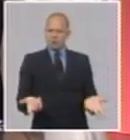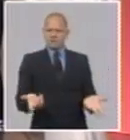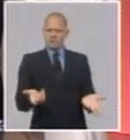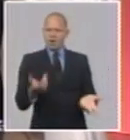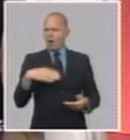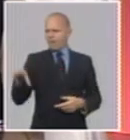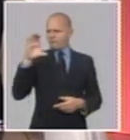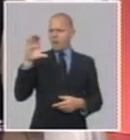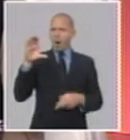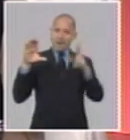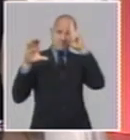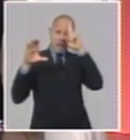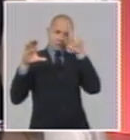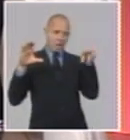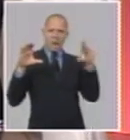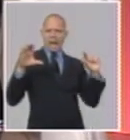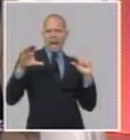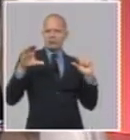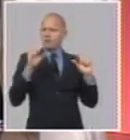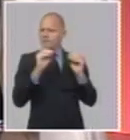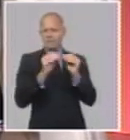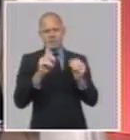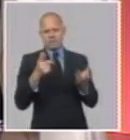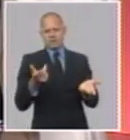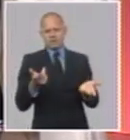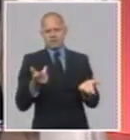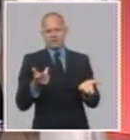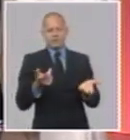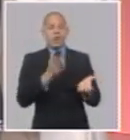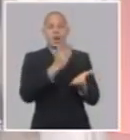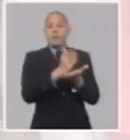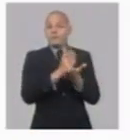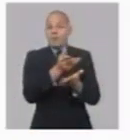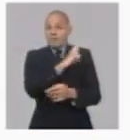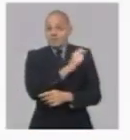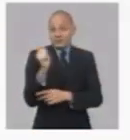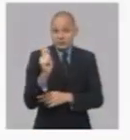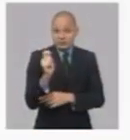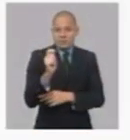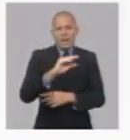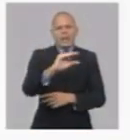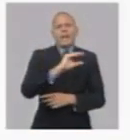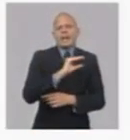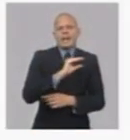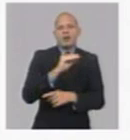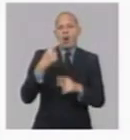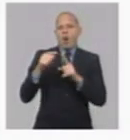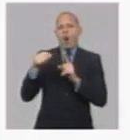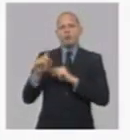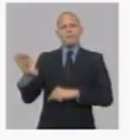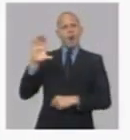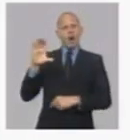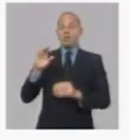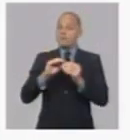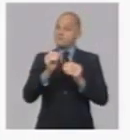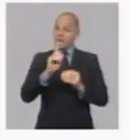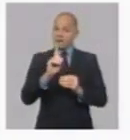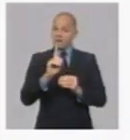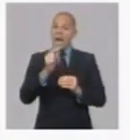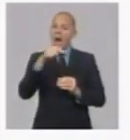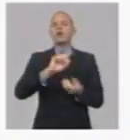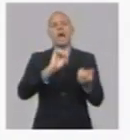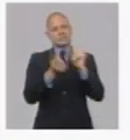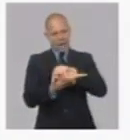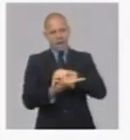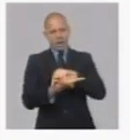de las personas que tienen, de los trabajadores que tienen requisito de calificación de técnicos medios superior. Y ahí hay una